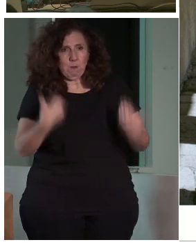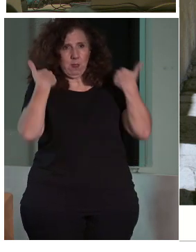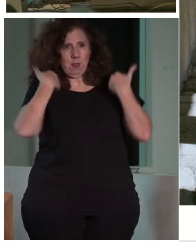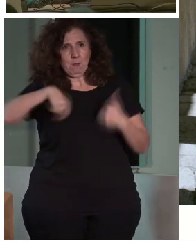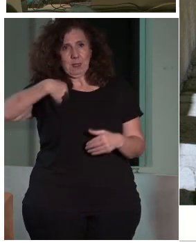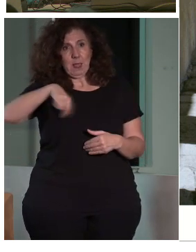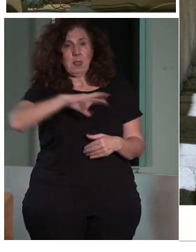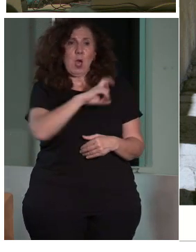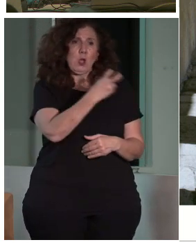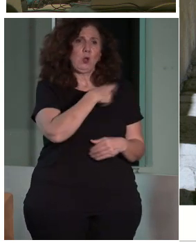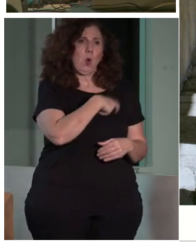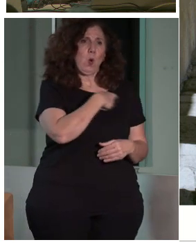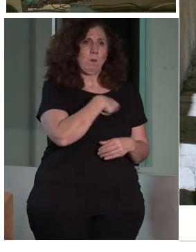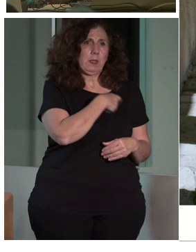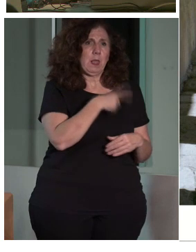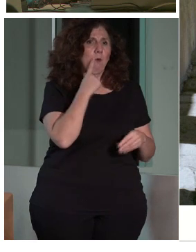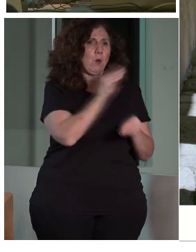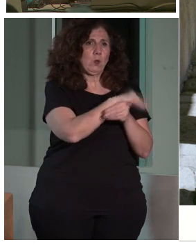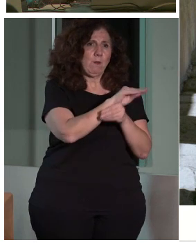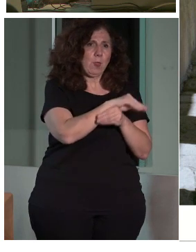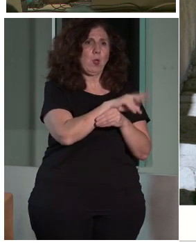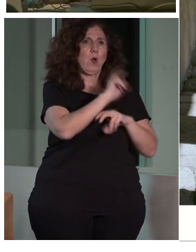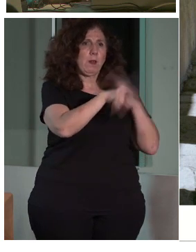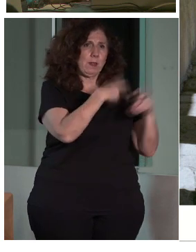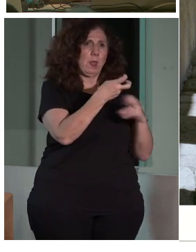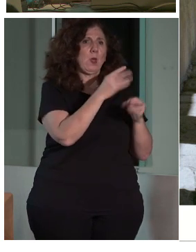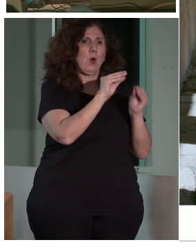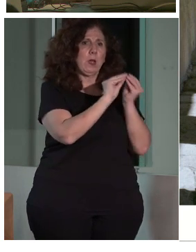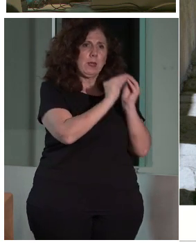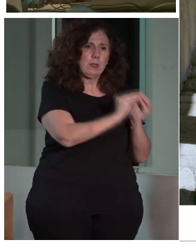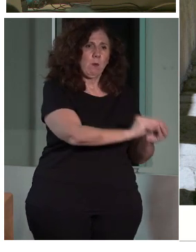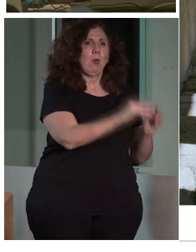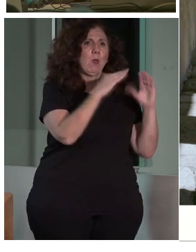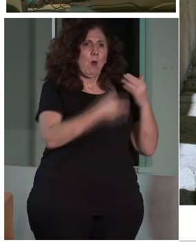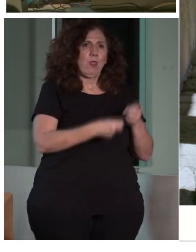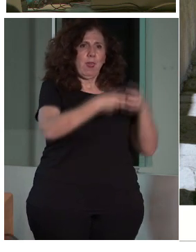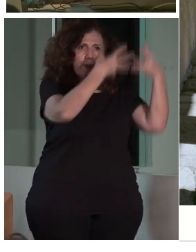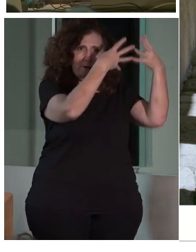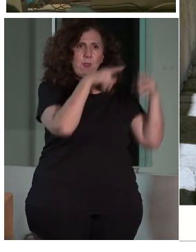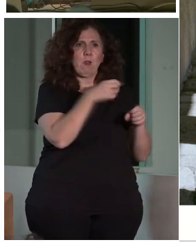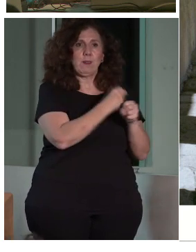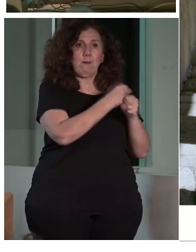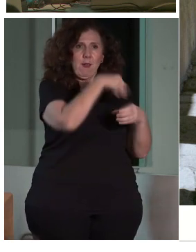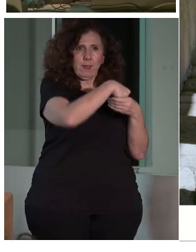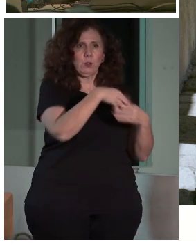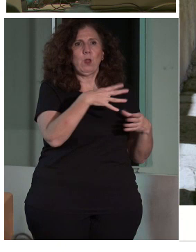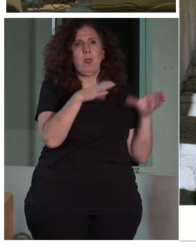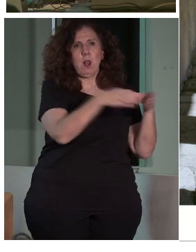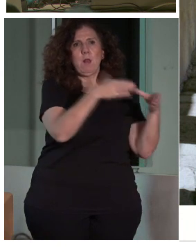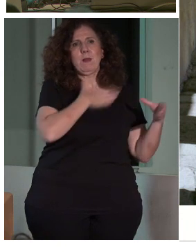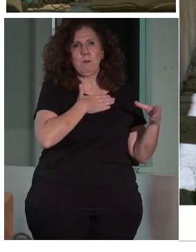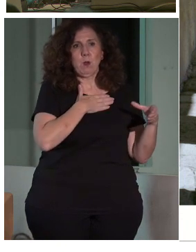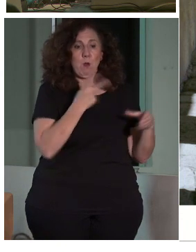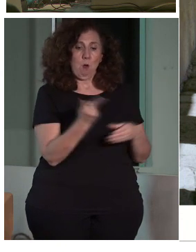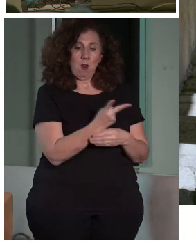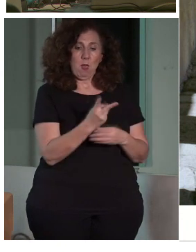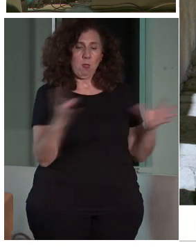Y otro que es el de conservación, rehabilitación y restauración de edificios, que está trabajando en patrimonio. Por lo tanto, esta unión